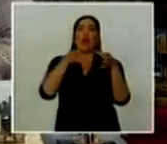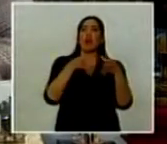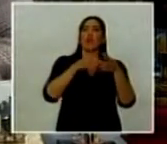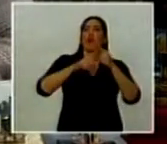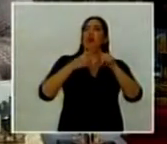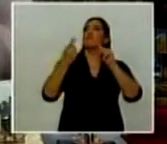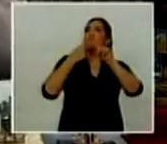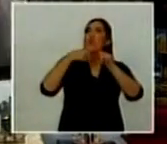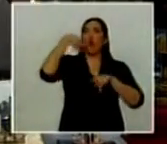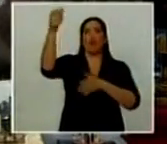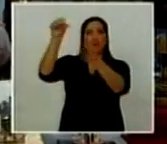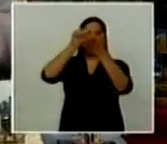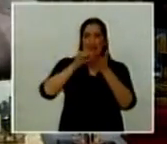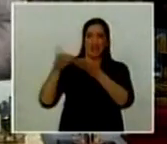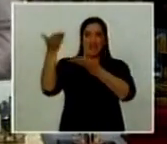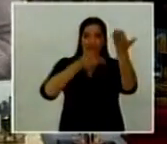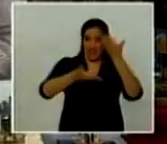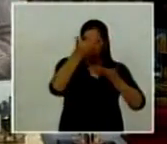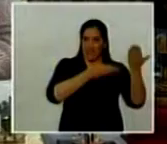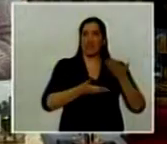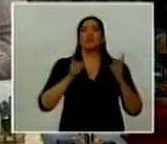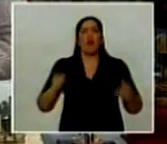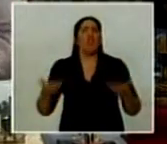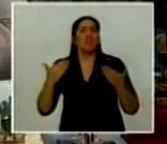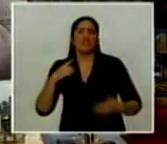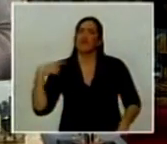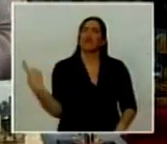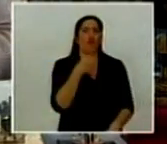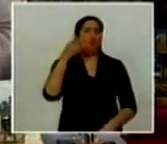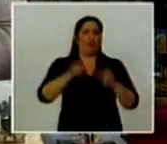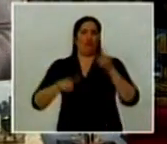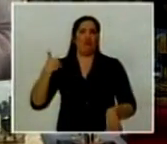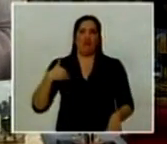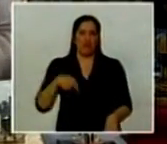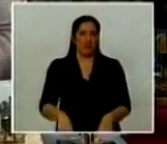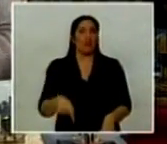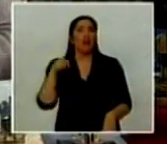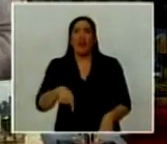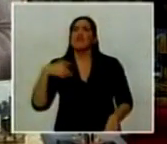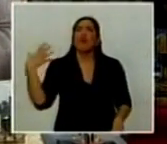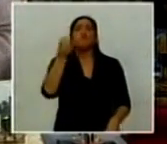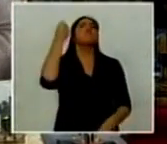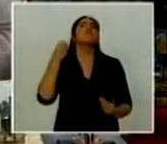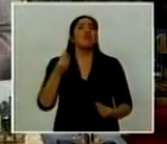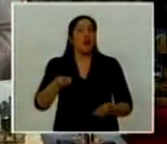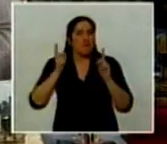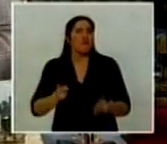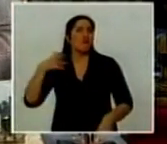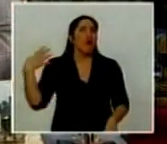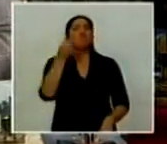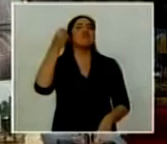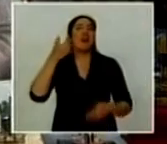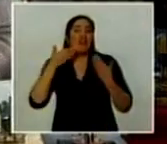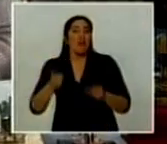y fundamentalmente felicitarnos a nosotros, todos los argentinos, porque este es un logro de los 40 millones de